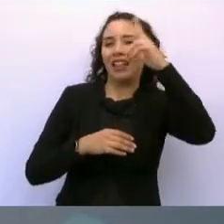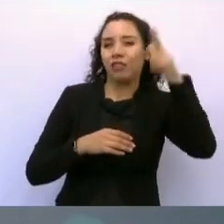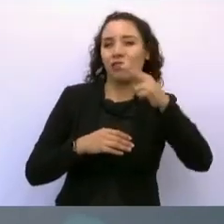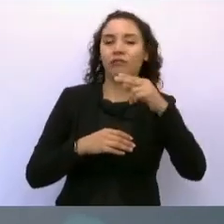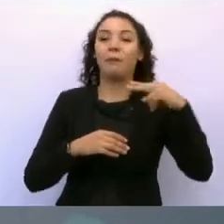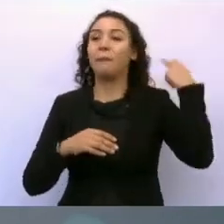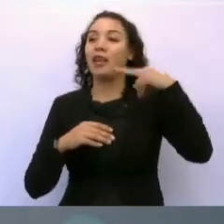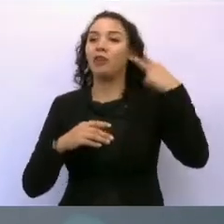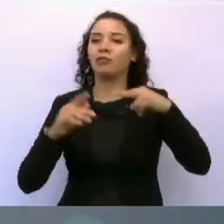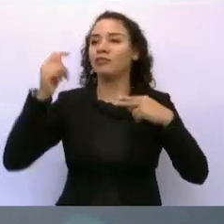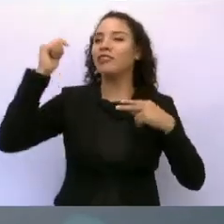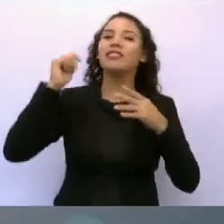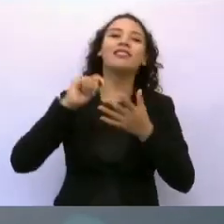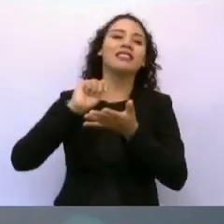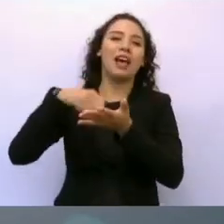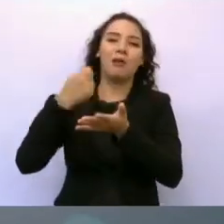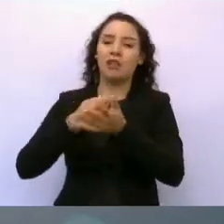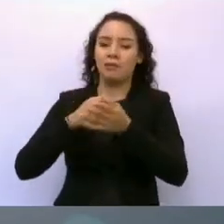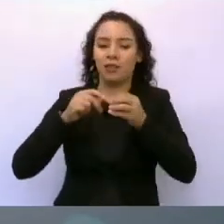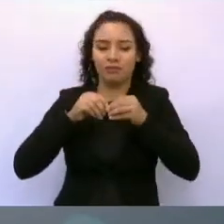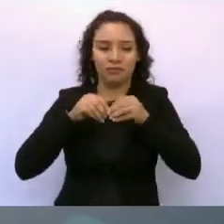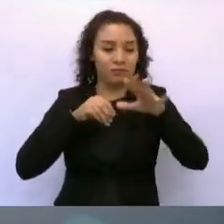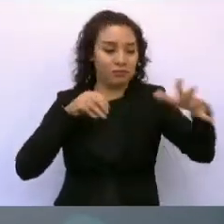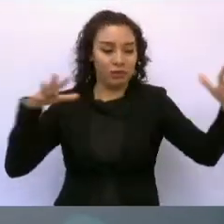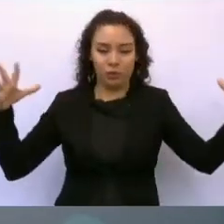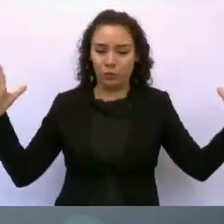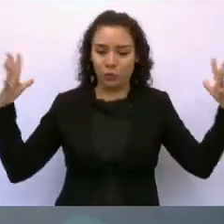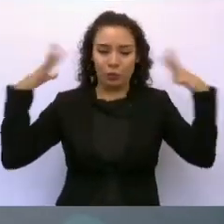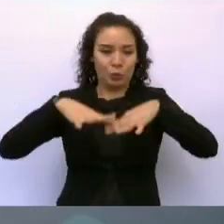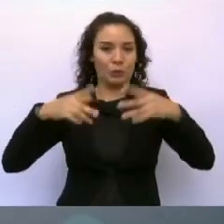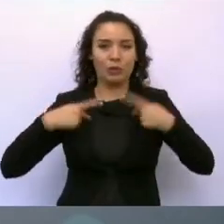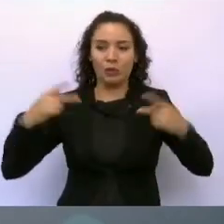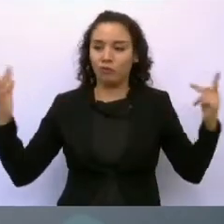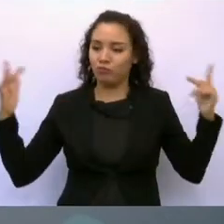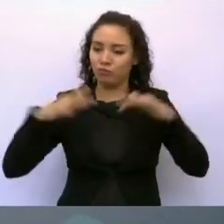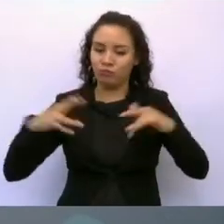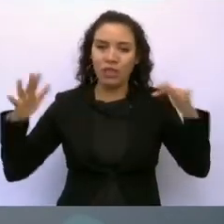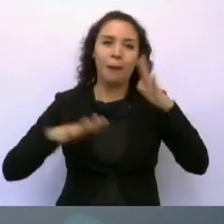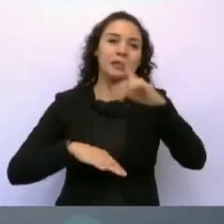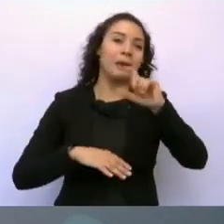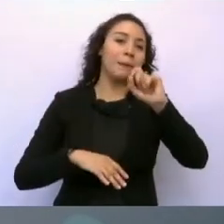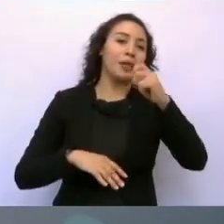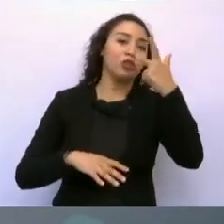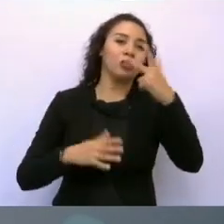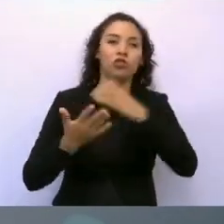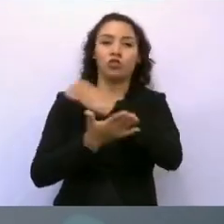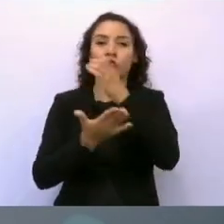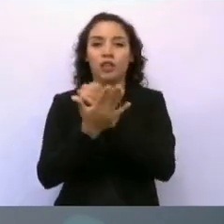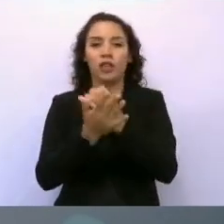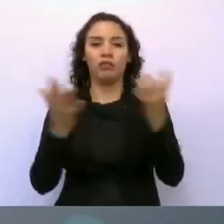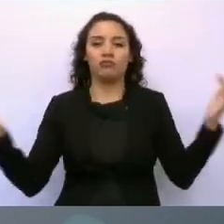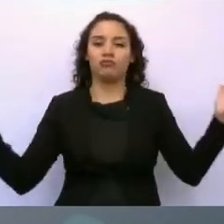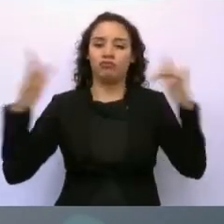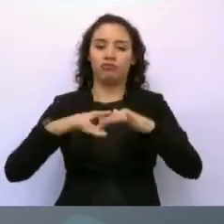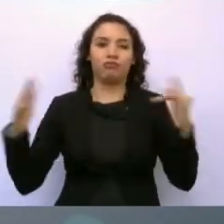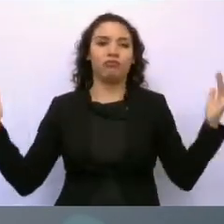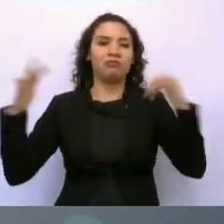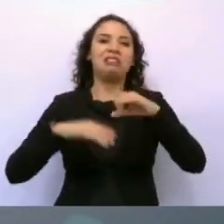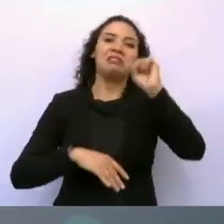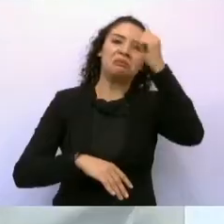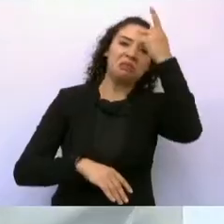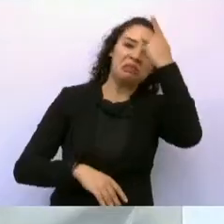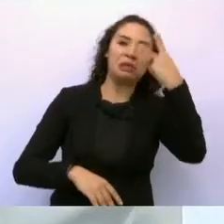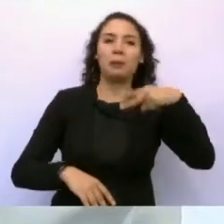y Tamaulipeca, en el que se atienden a 28 municipios de estos cuatro estados hermanos.